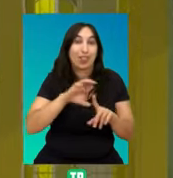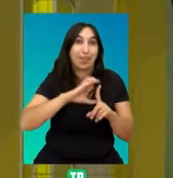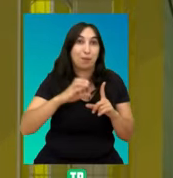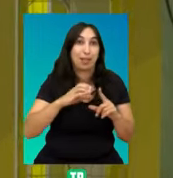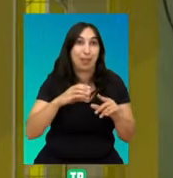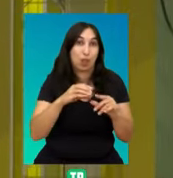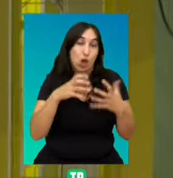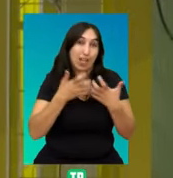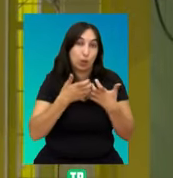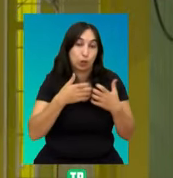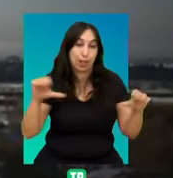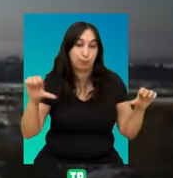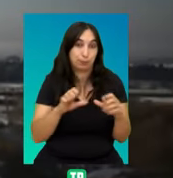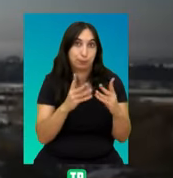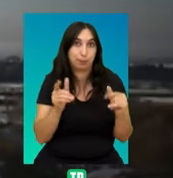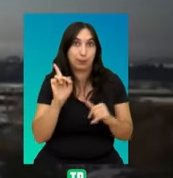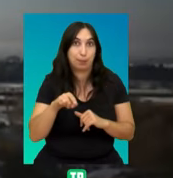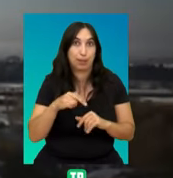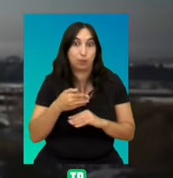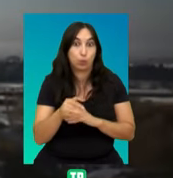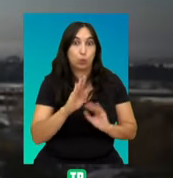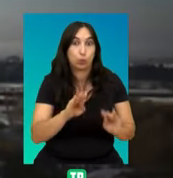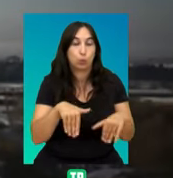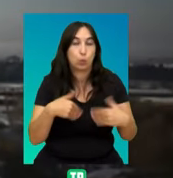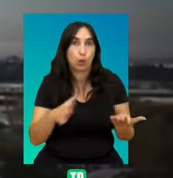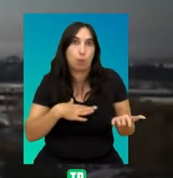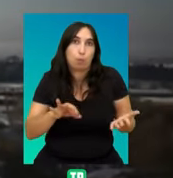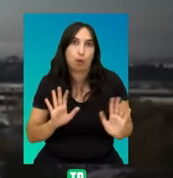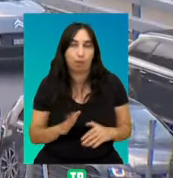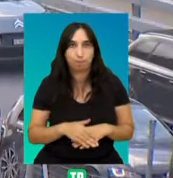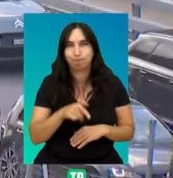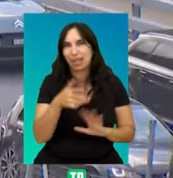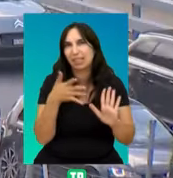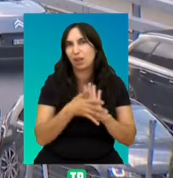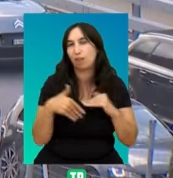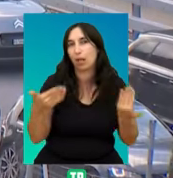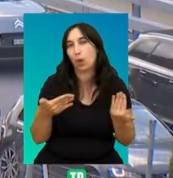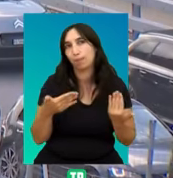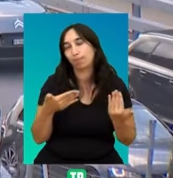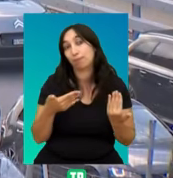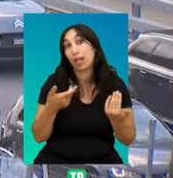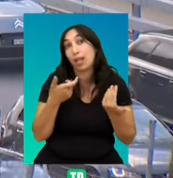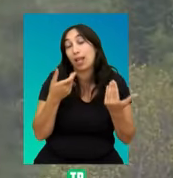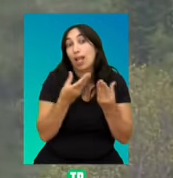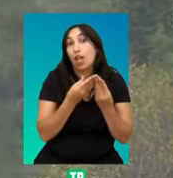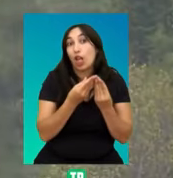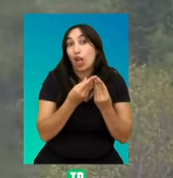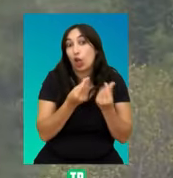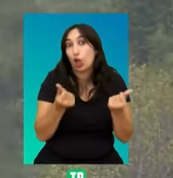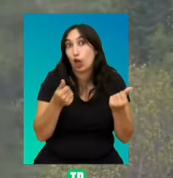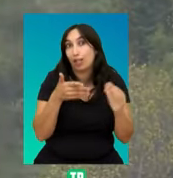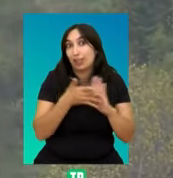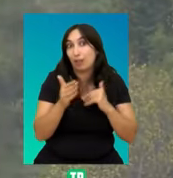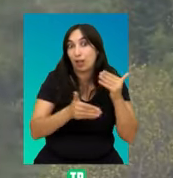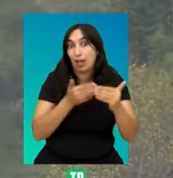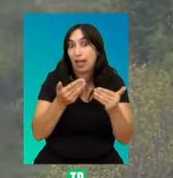colapso de la civilización industrial y de lo que podría suceder con ella. La colapsología define el colapso como un proceso al final del cual